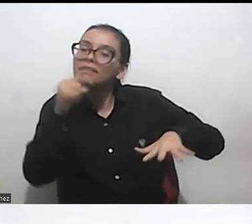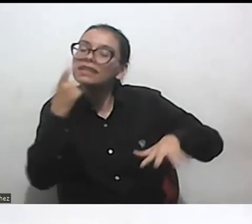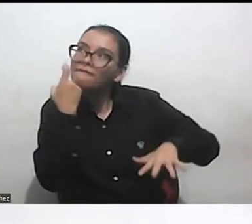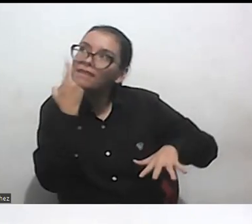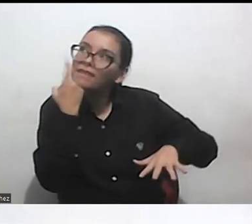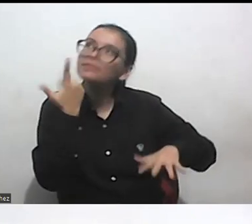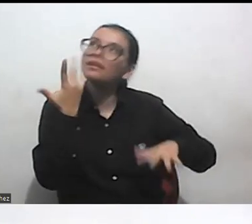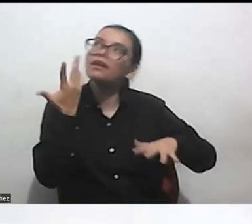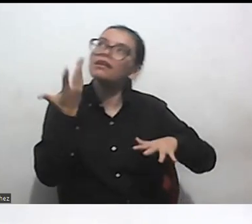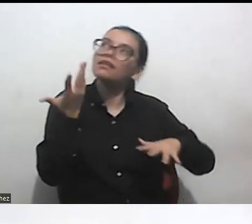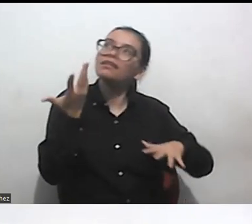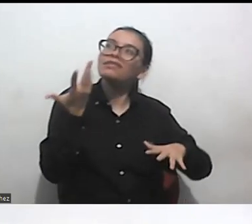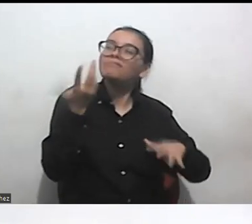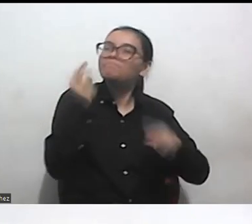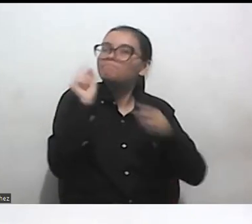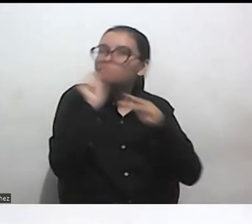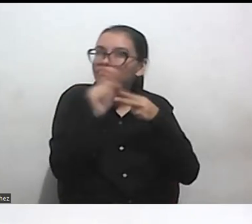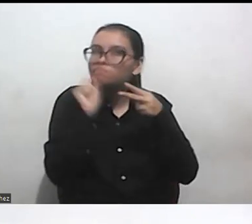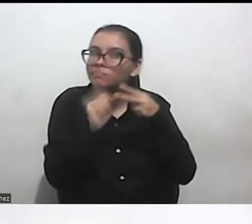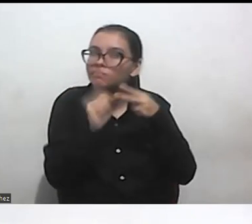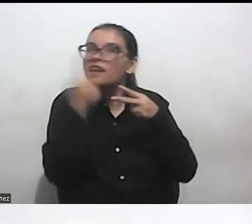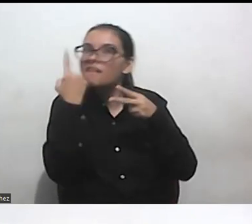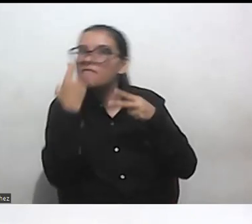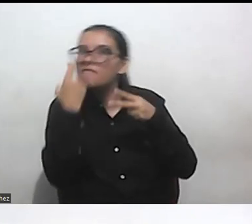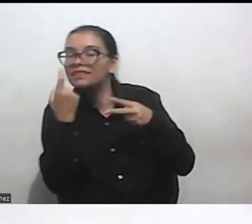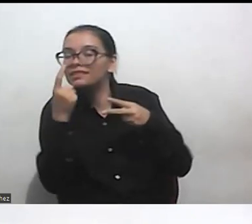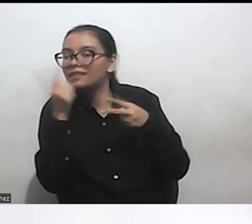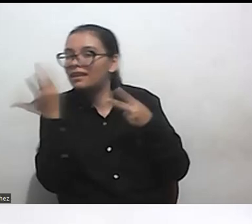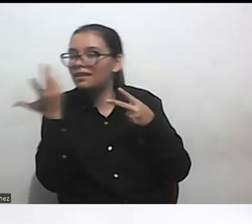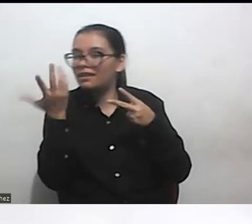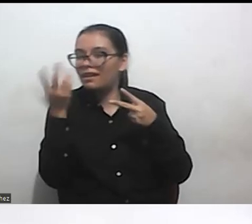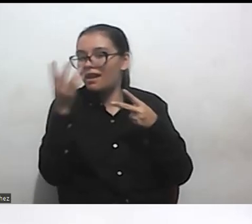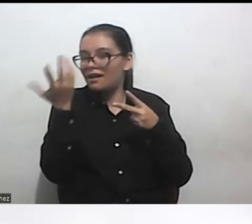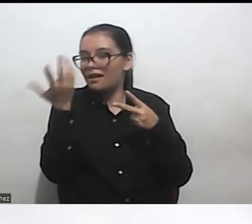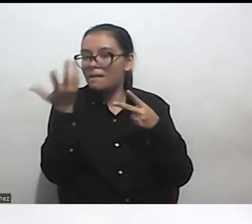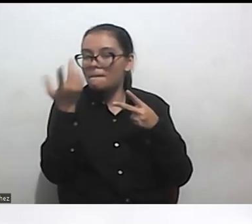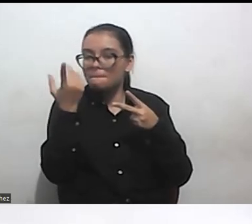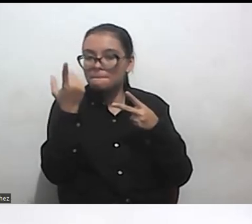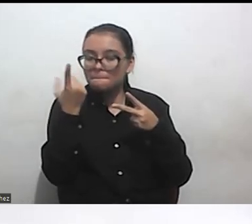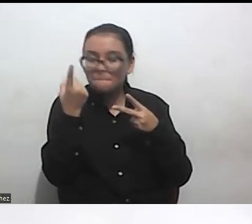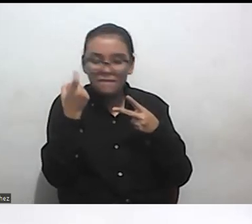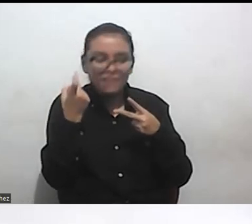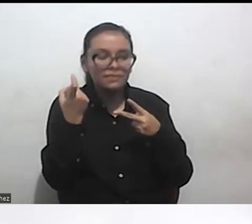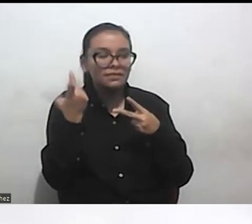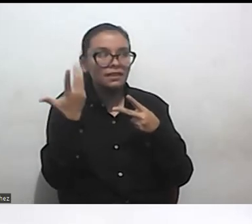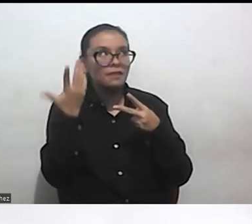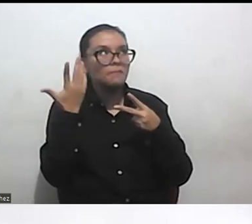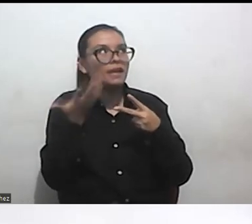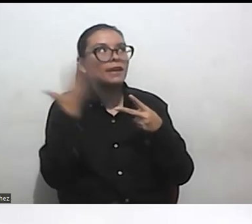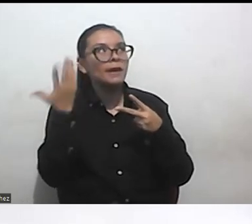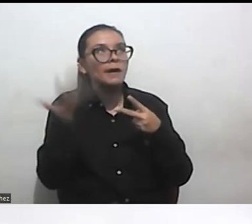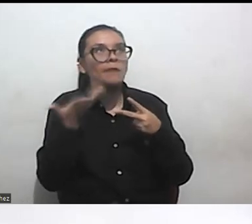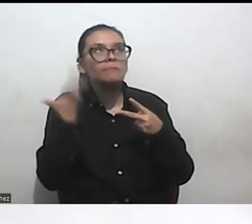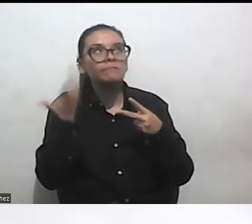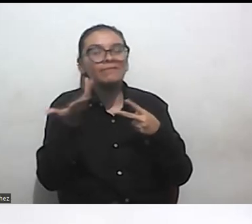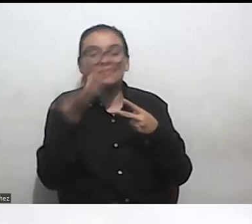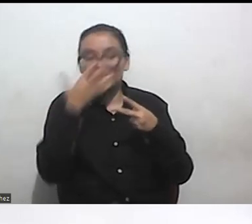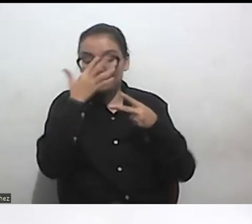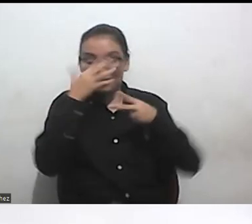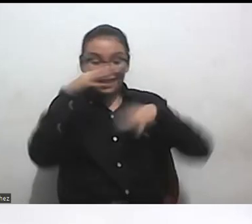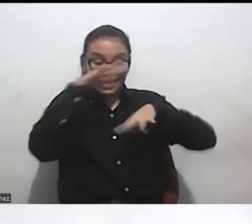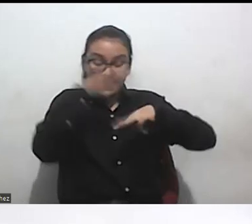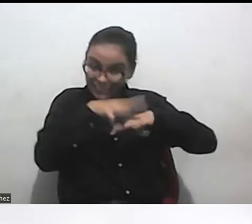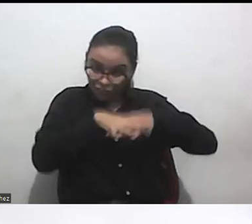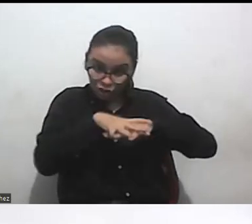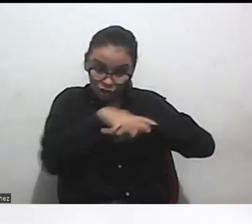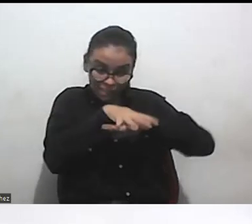como dos cosas pendientes que ustedes consideren que que falta para que se hable más de la interseccionalidad